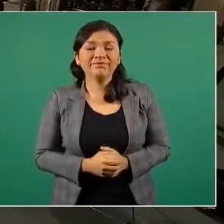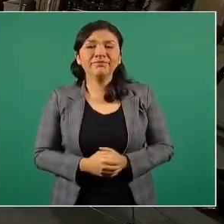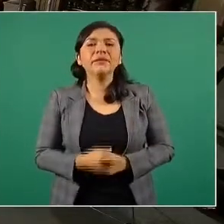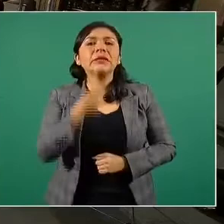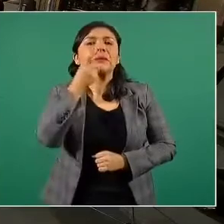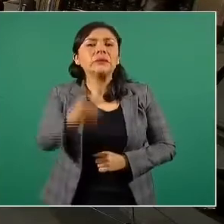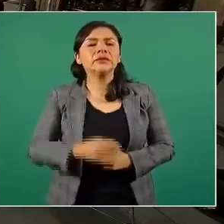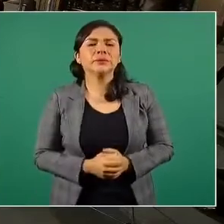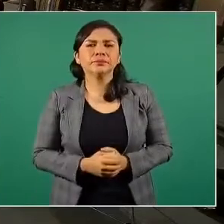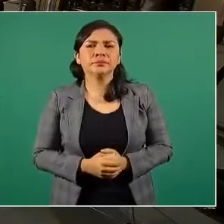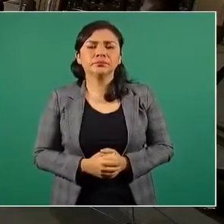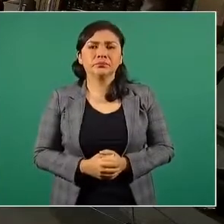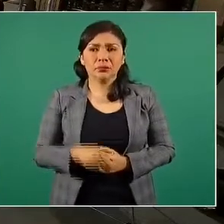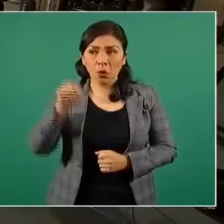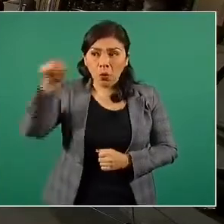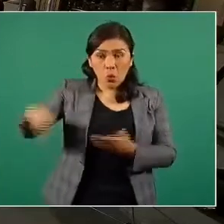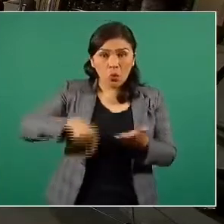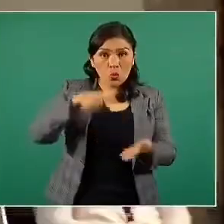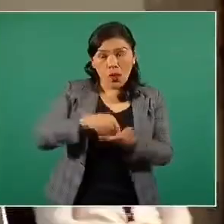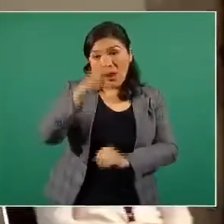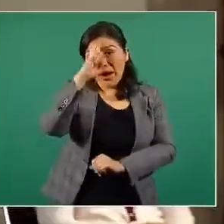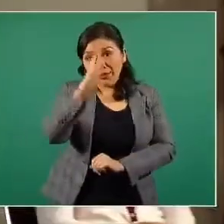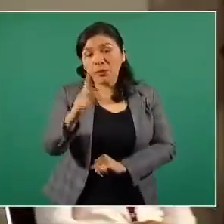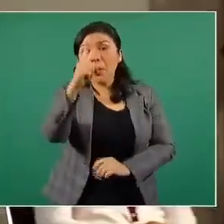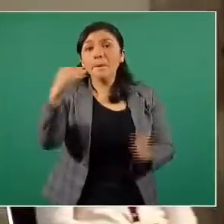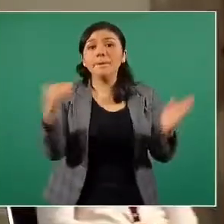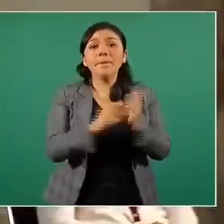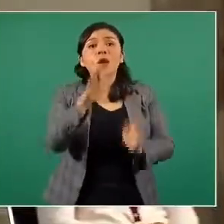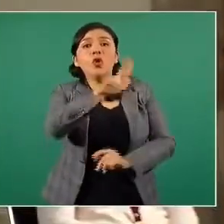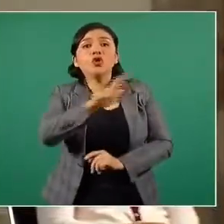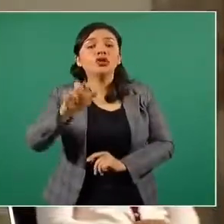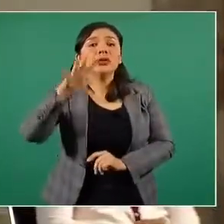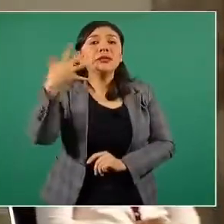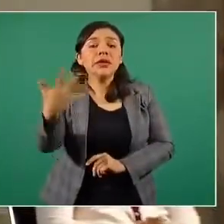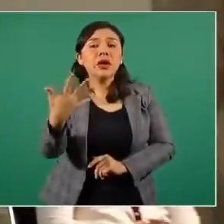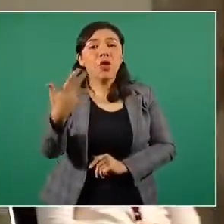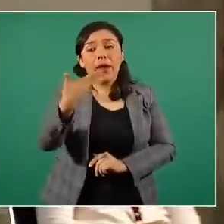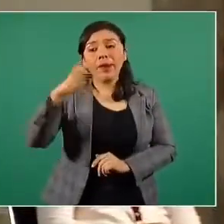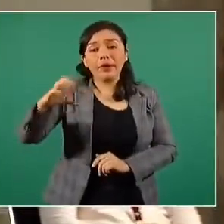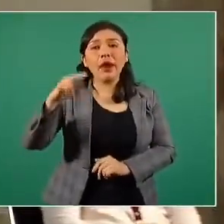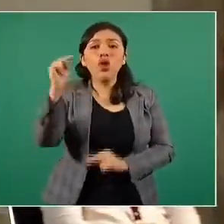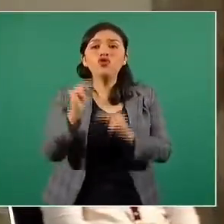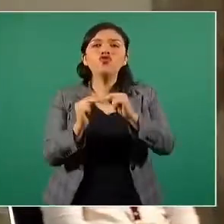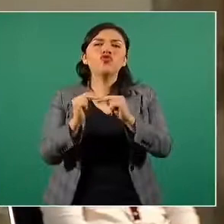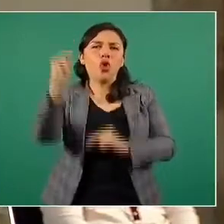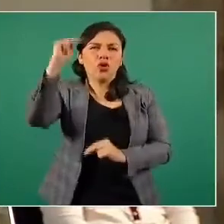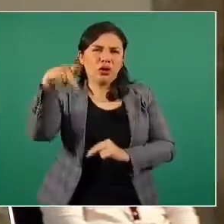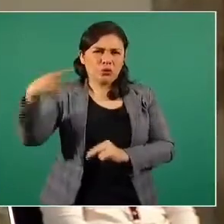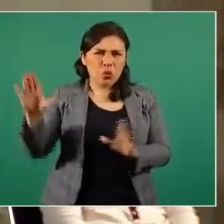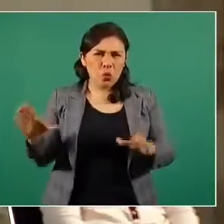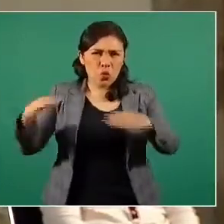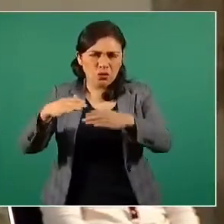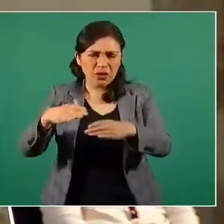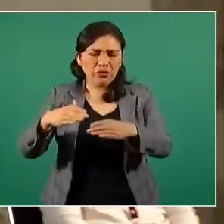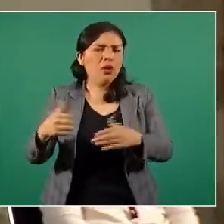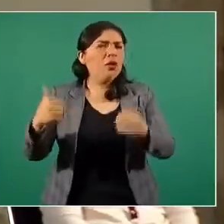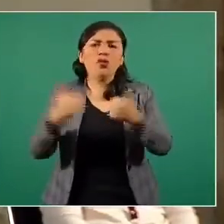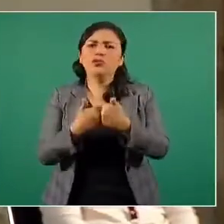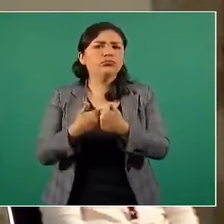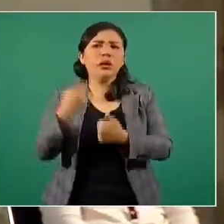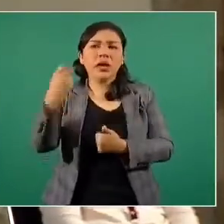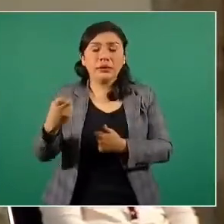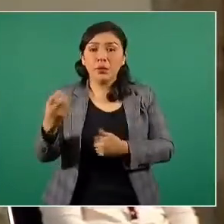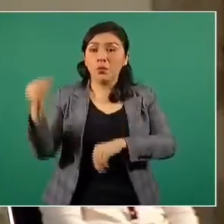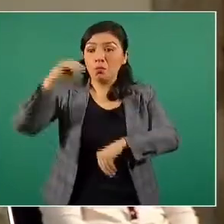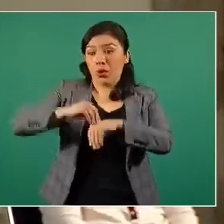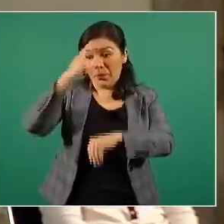Dijo, se respetarán mil ochocientas cinco hectáreas al norte de la comunidad y se excluyen del